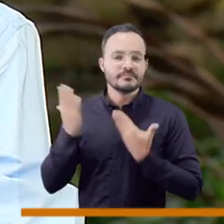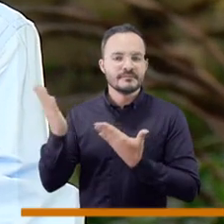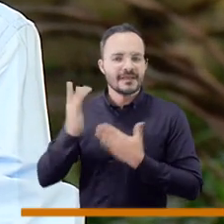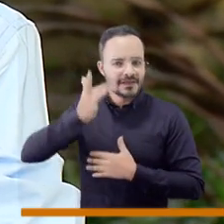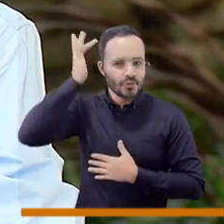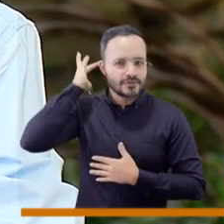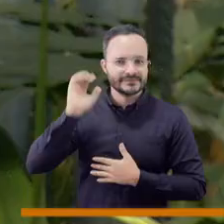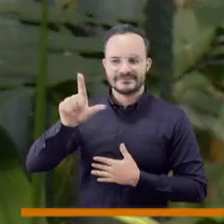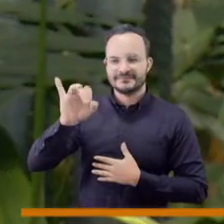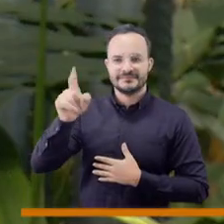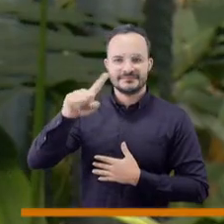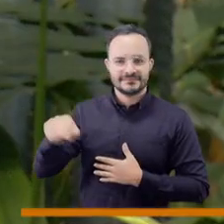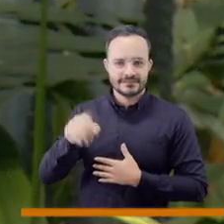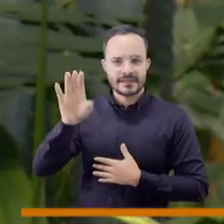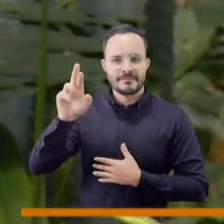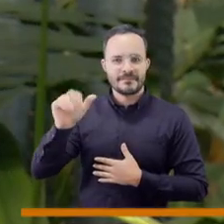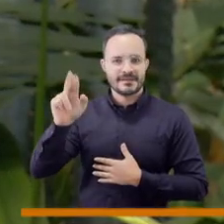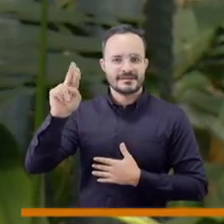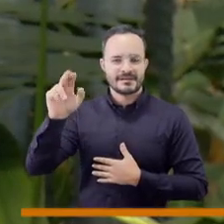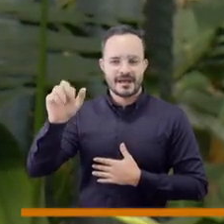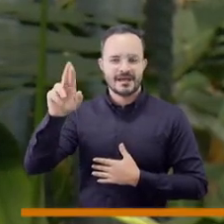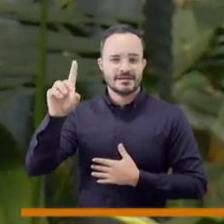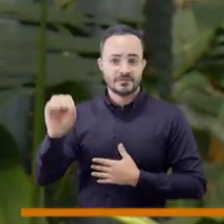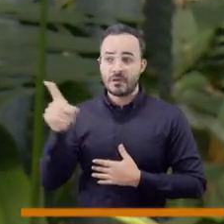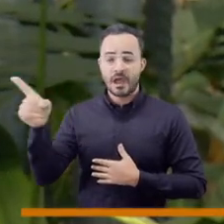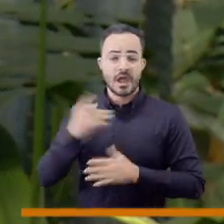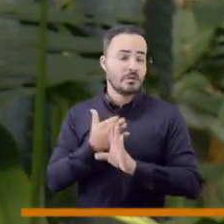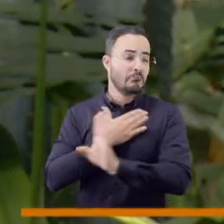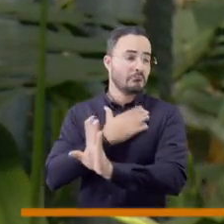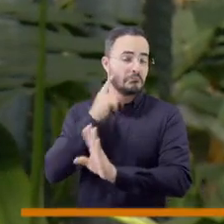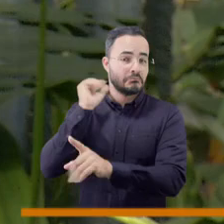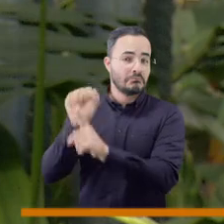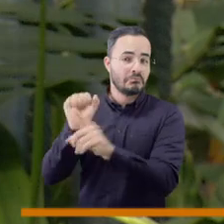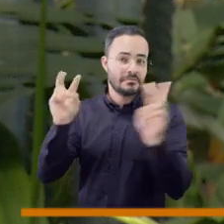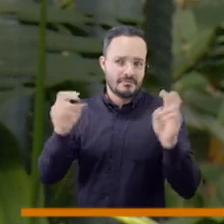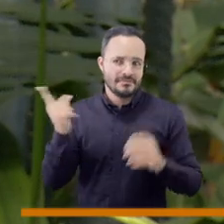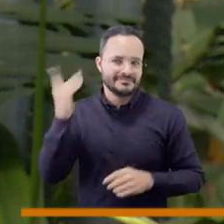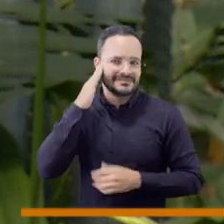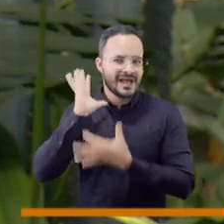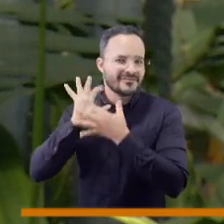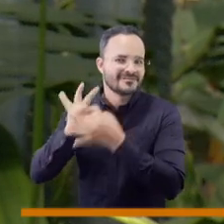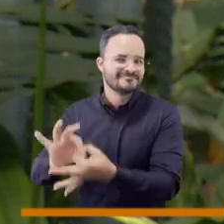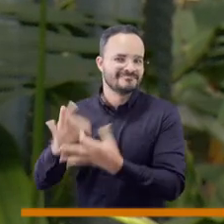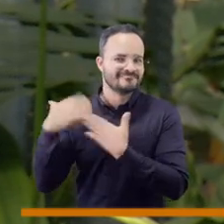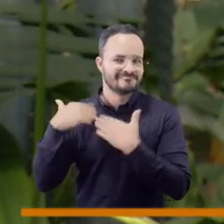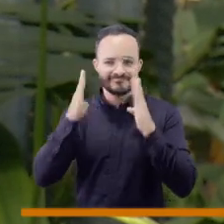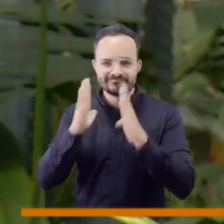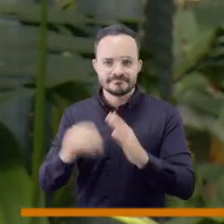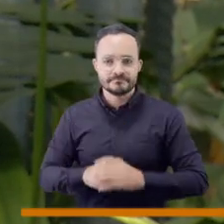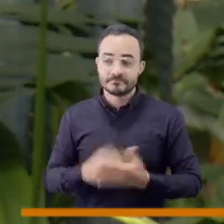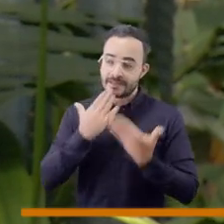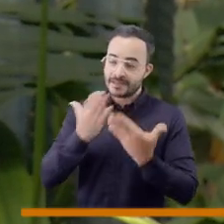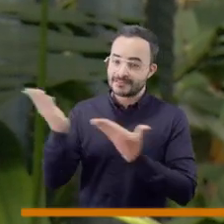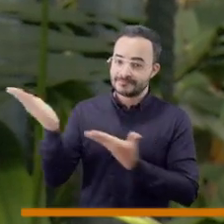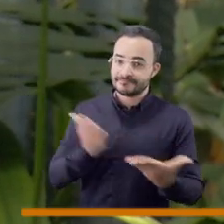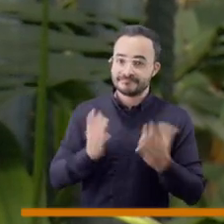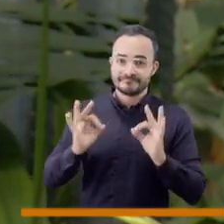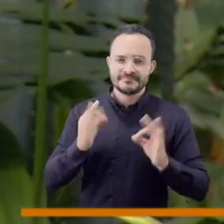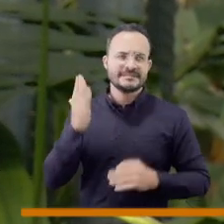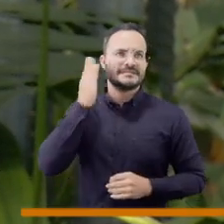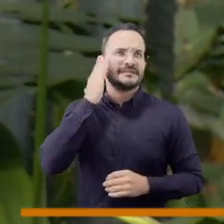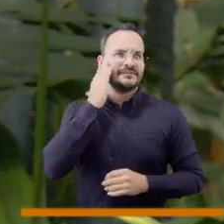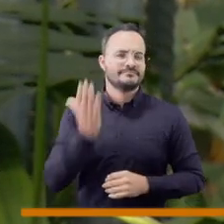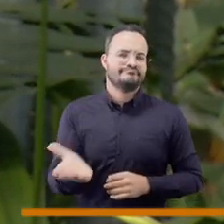Montoya, quien no es ajeno a este tema, concejal, con la bienvenida por supuesto a nuestro espacio, porque usted desde hace